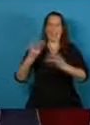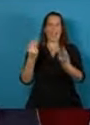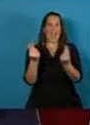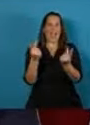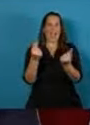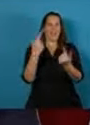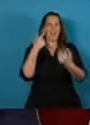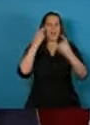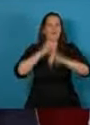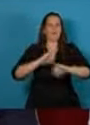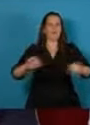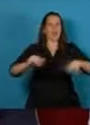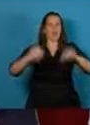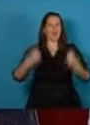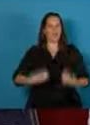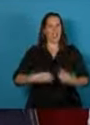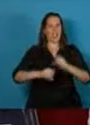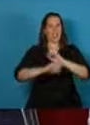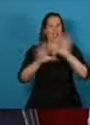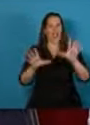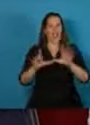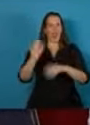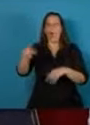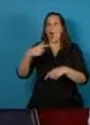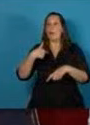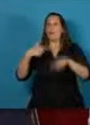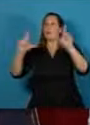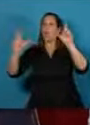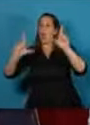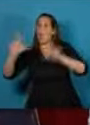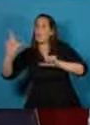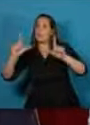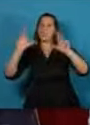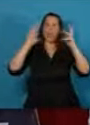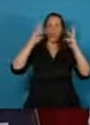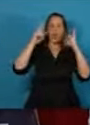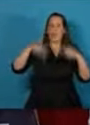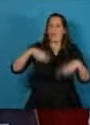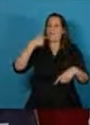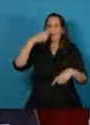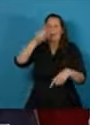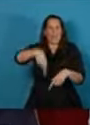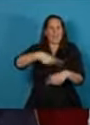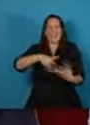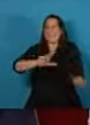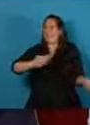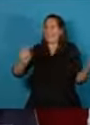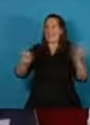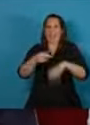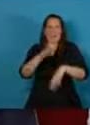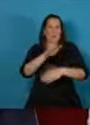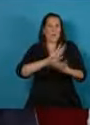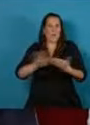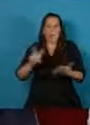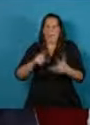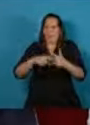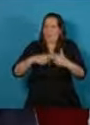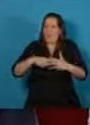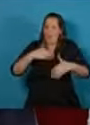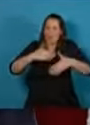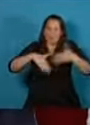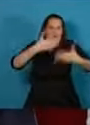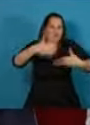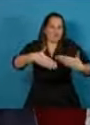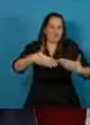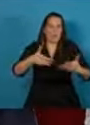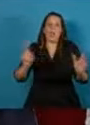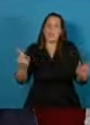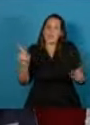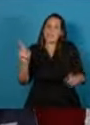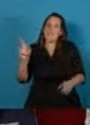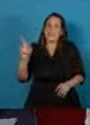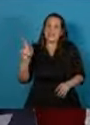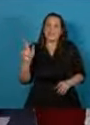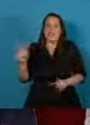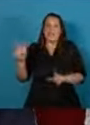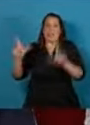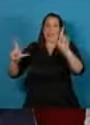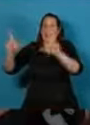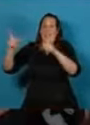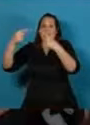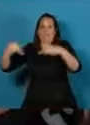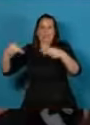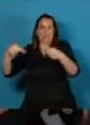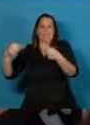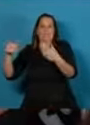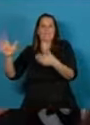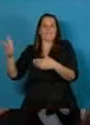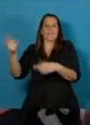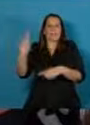inmersos en un cambio tecnológico exponencial que al interpelarlos también interpela nuestra democracia nuestro gobierno